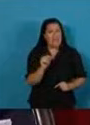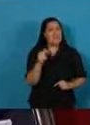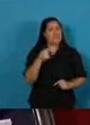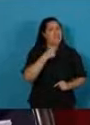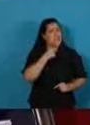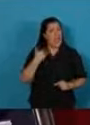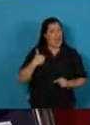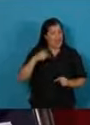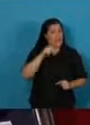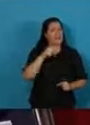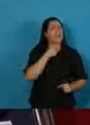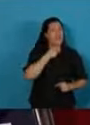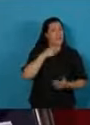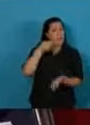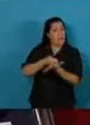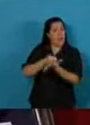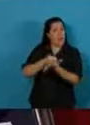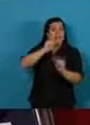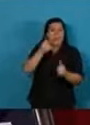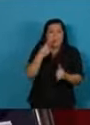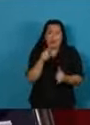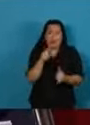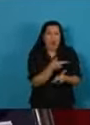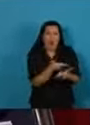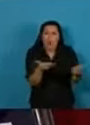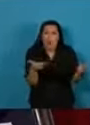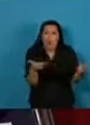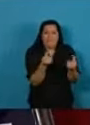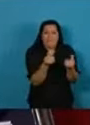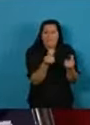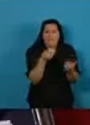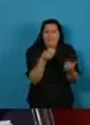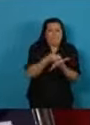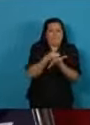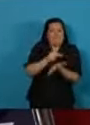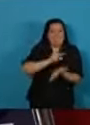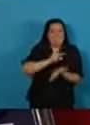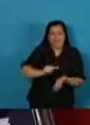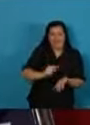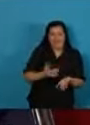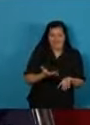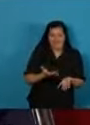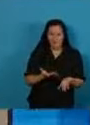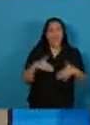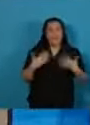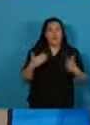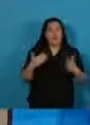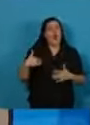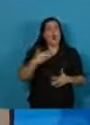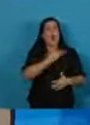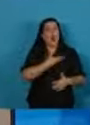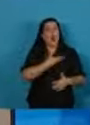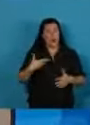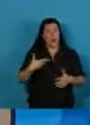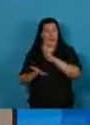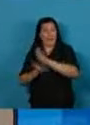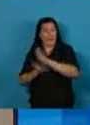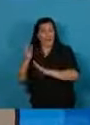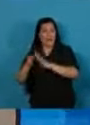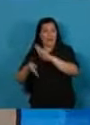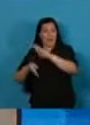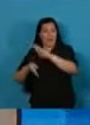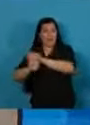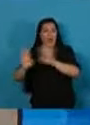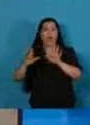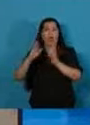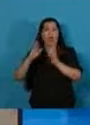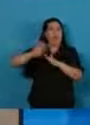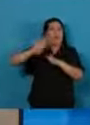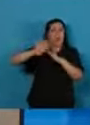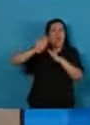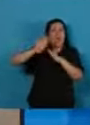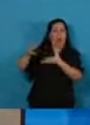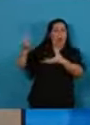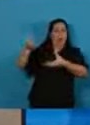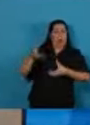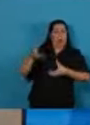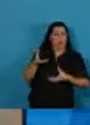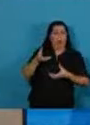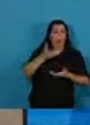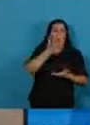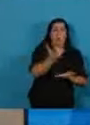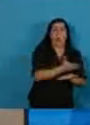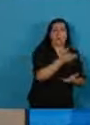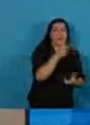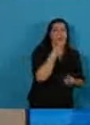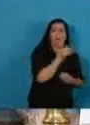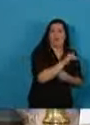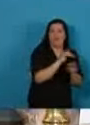pagar, pero carece de capacidad para hacerlo. El gobierno saliente tomó una inmensa deuda sin generar más producción con la